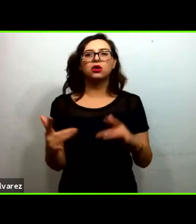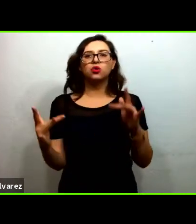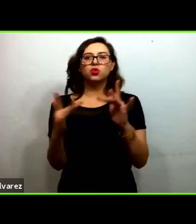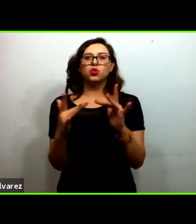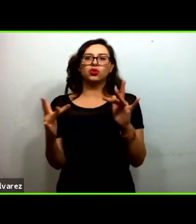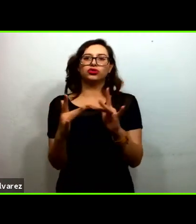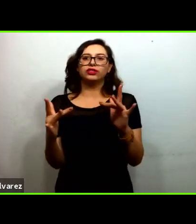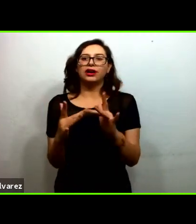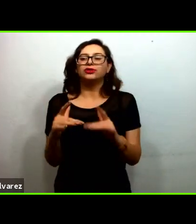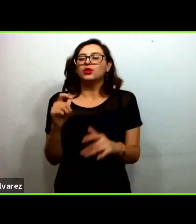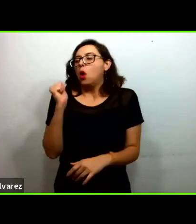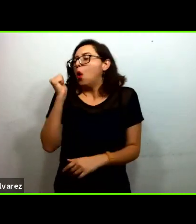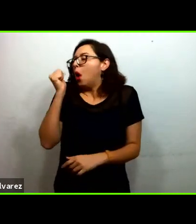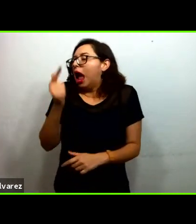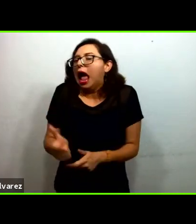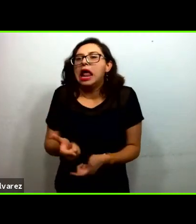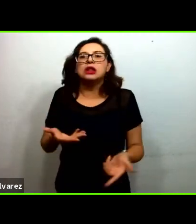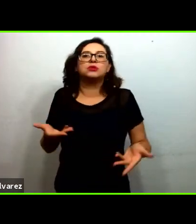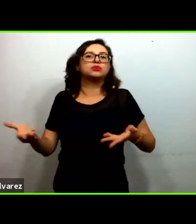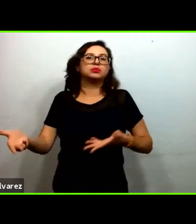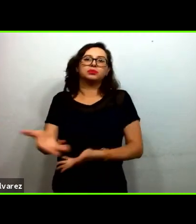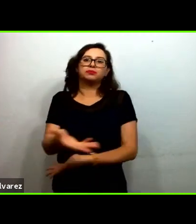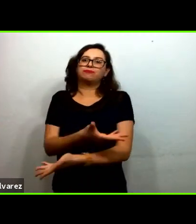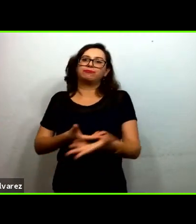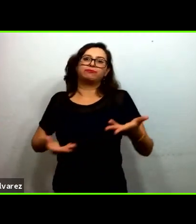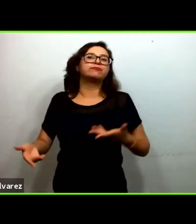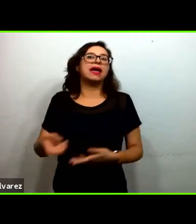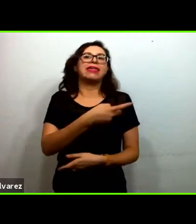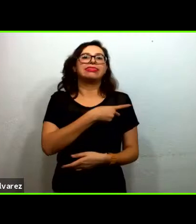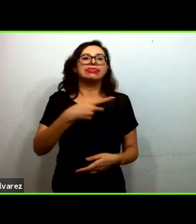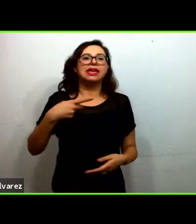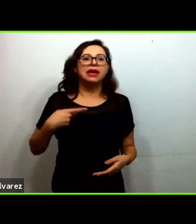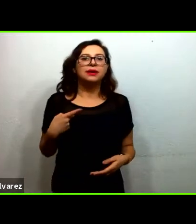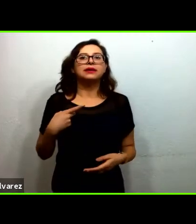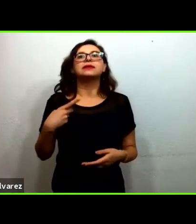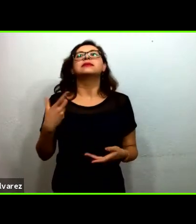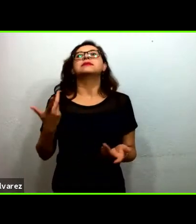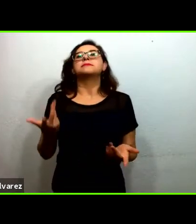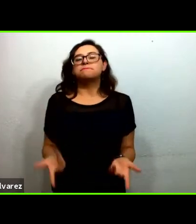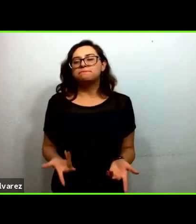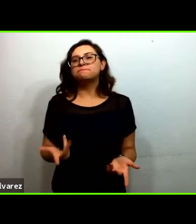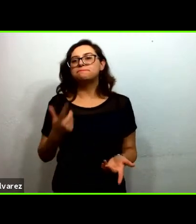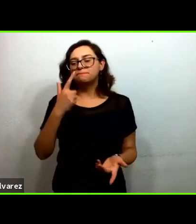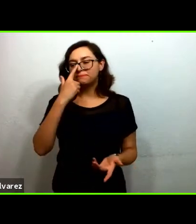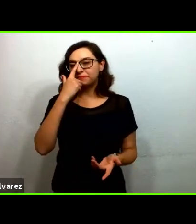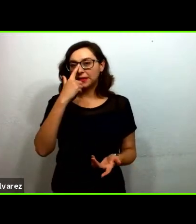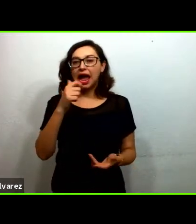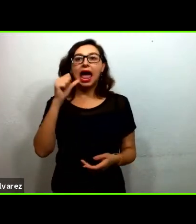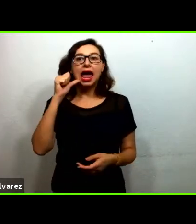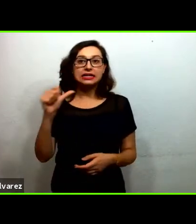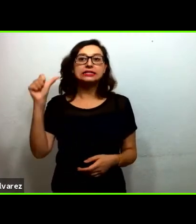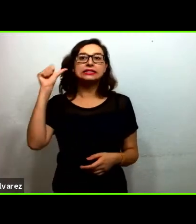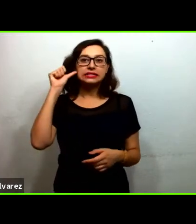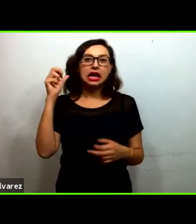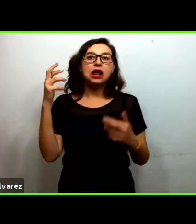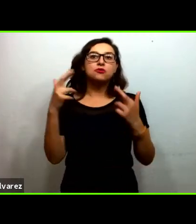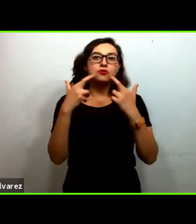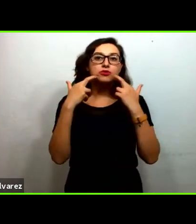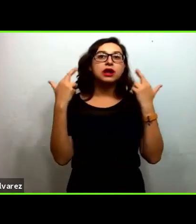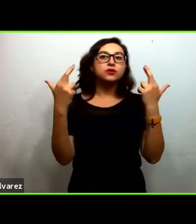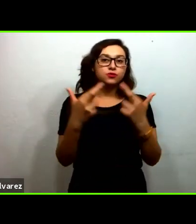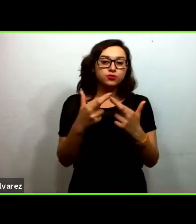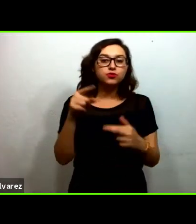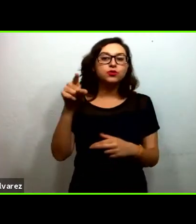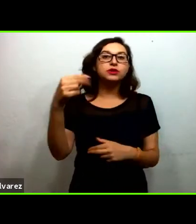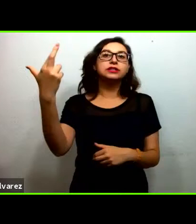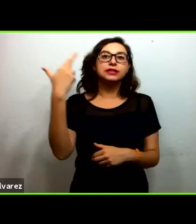procesos de transmisión y en una reunión que tuvimos precisamente el día de ayer con el responsable de radio